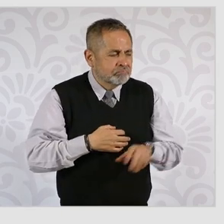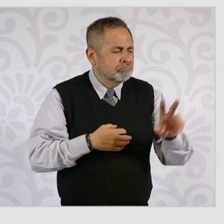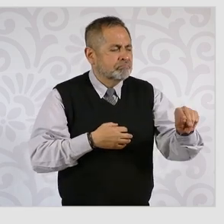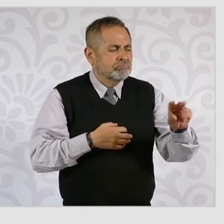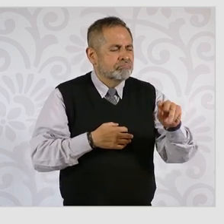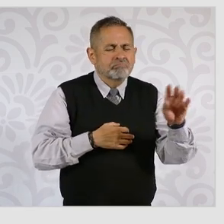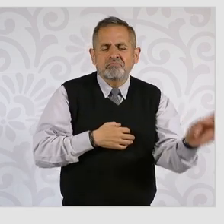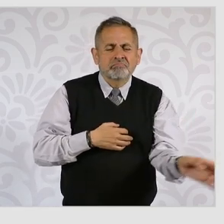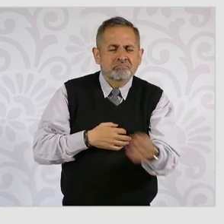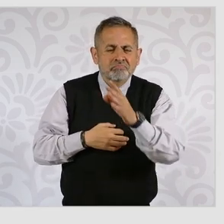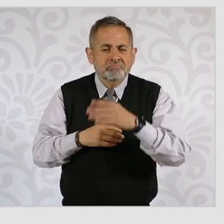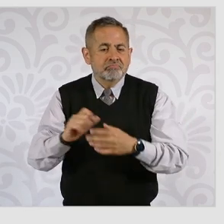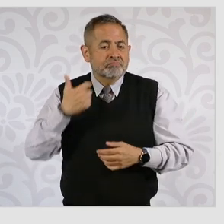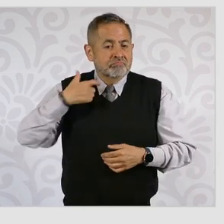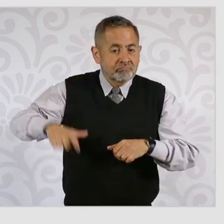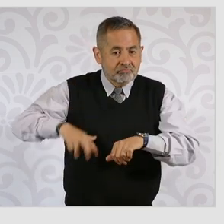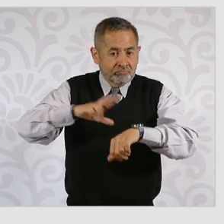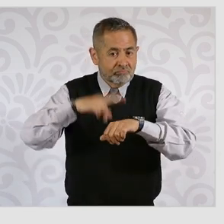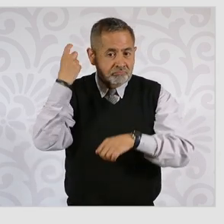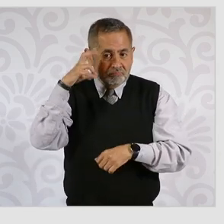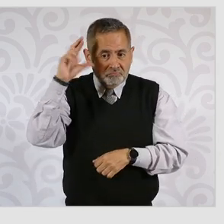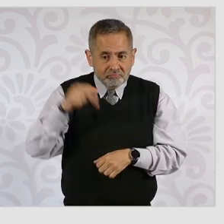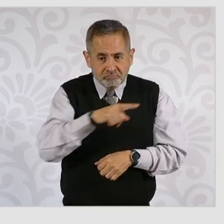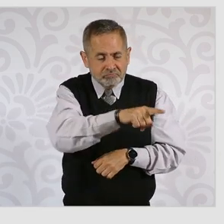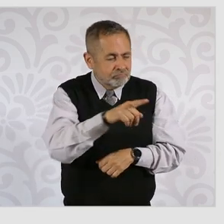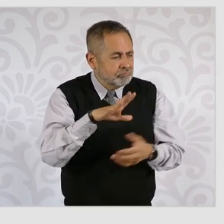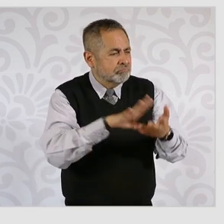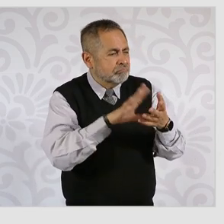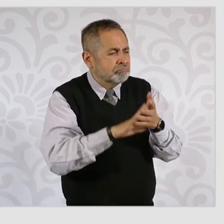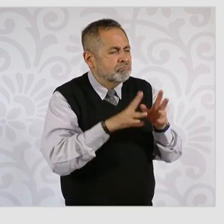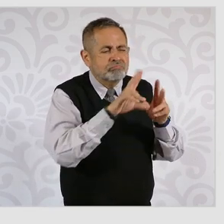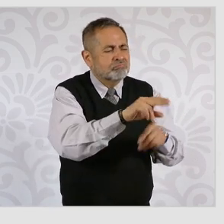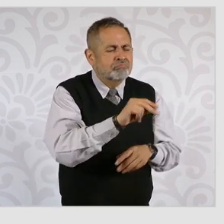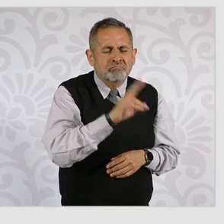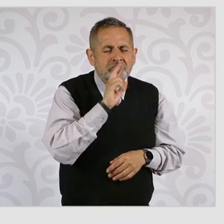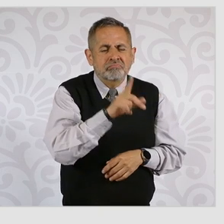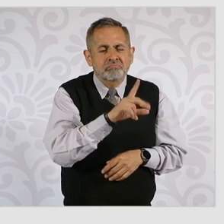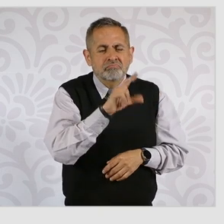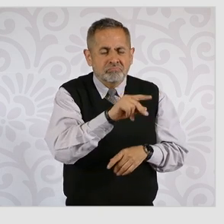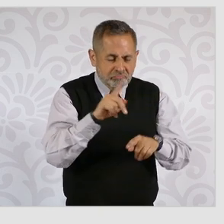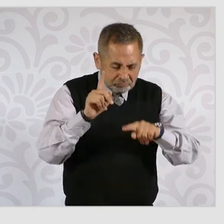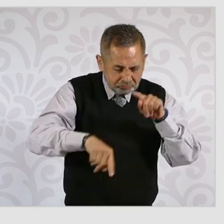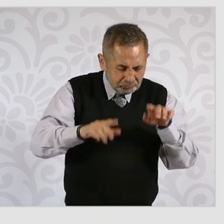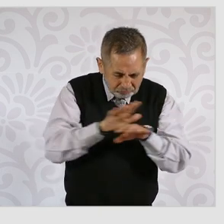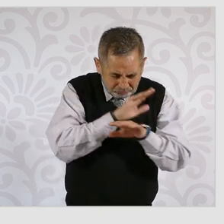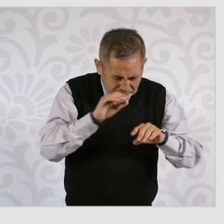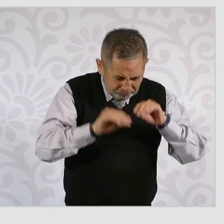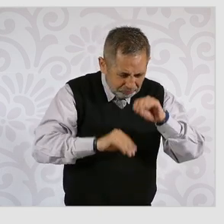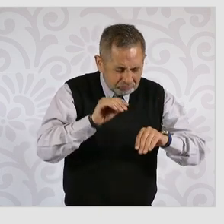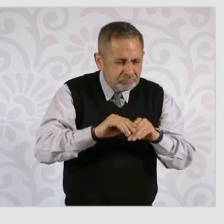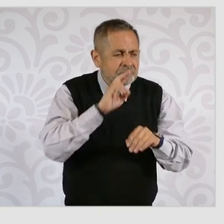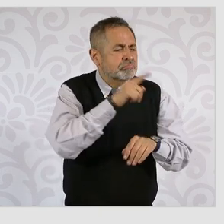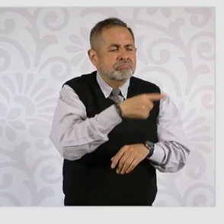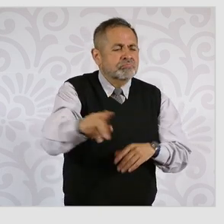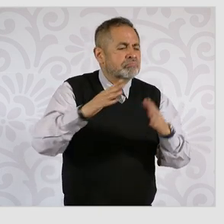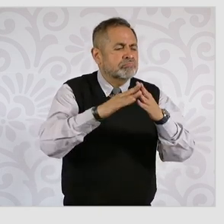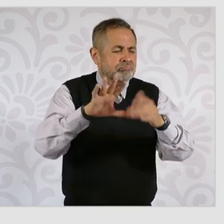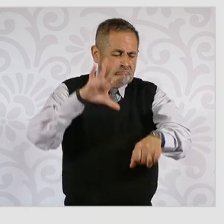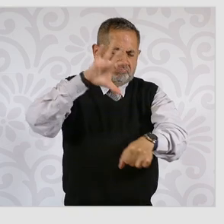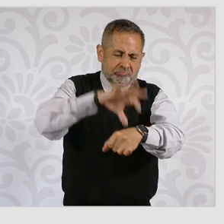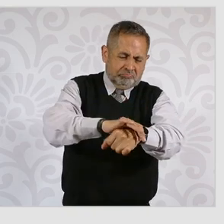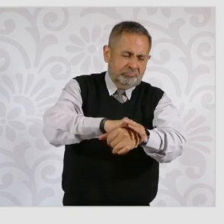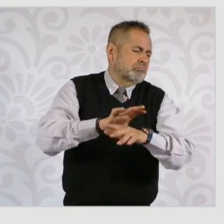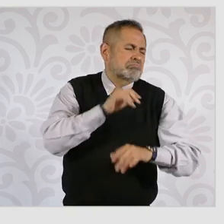Roberto N., exgobernador de Quintana Roo, y lo cambió por una colocación de un brazalete electrónico y